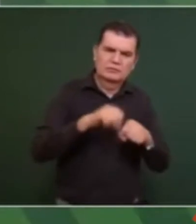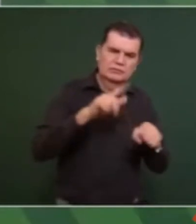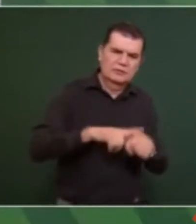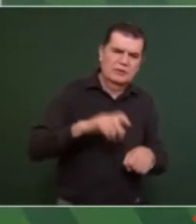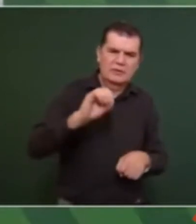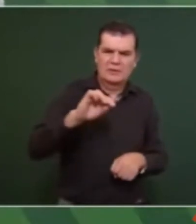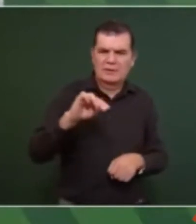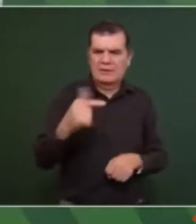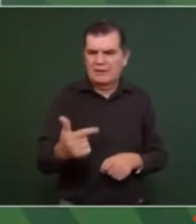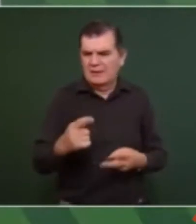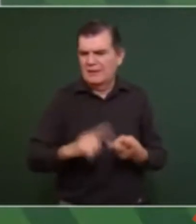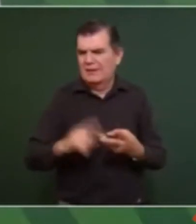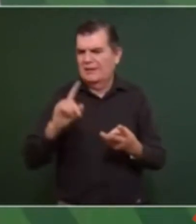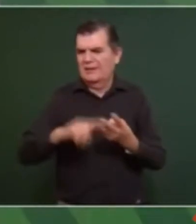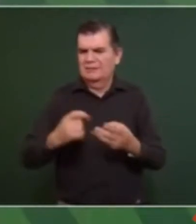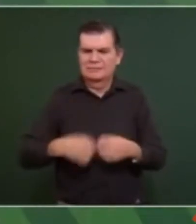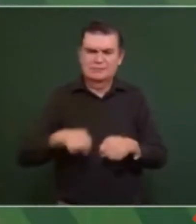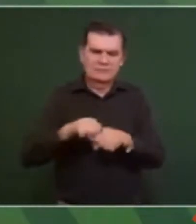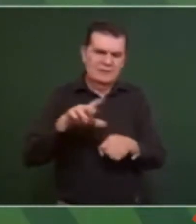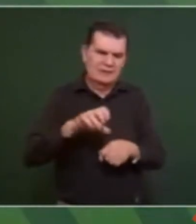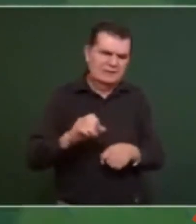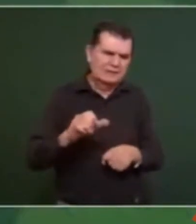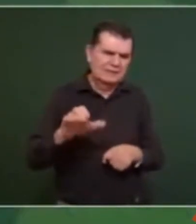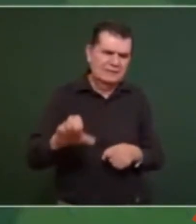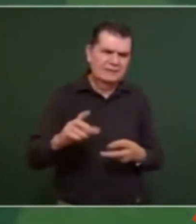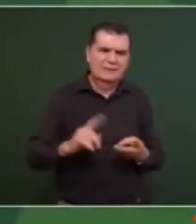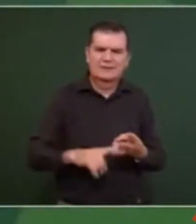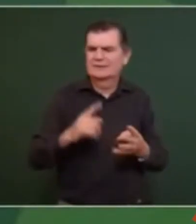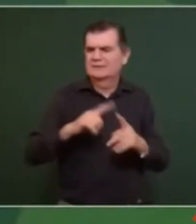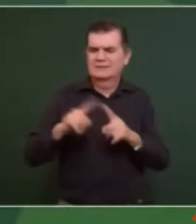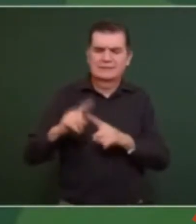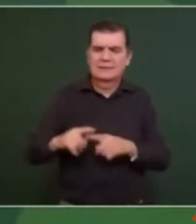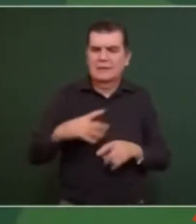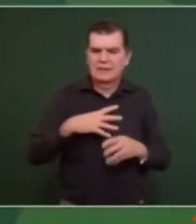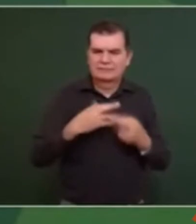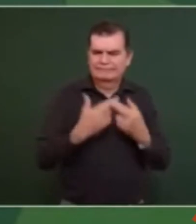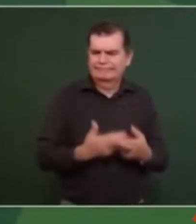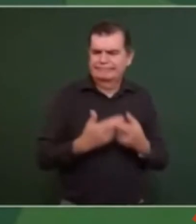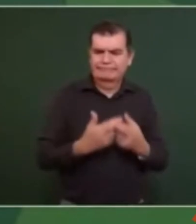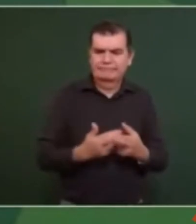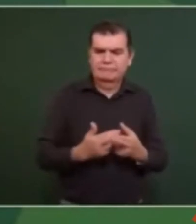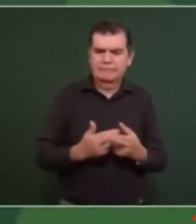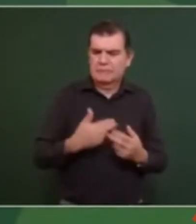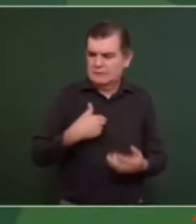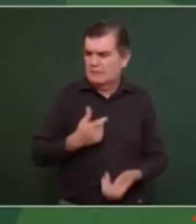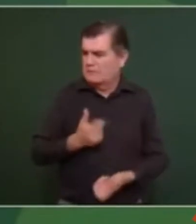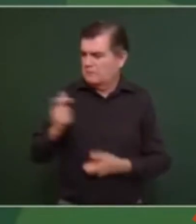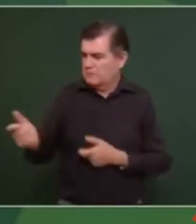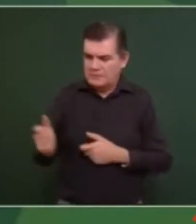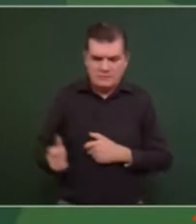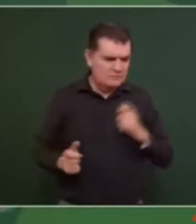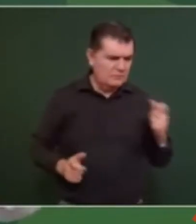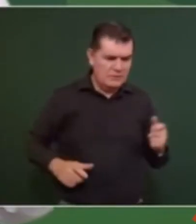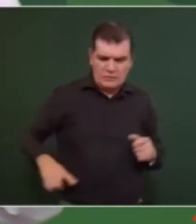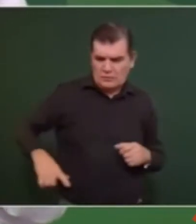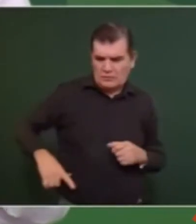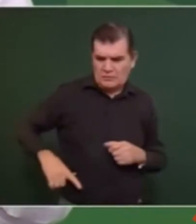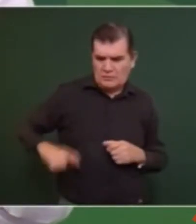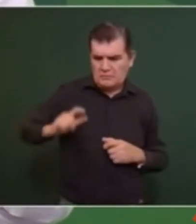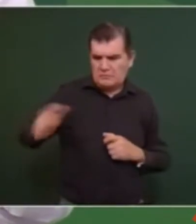gubernamentales, de la sociedad civil y recibían dinero del gobierno.